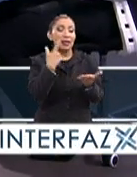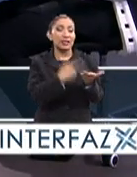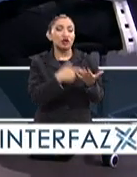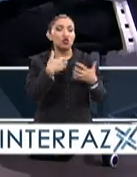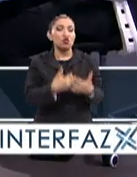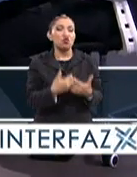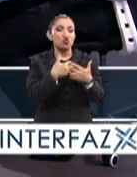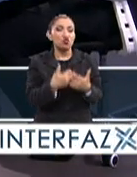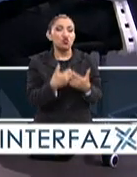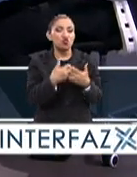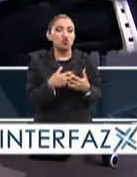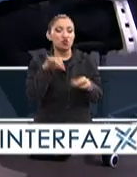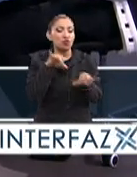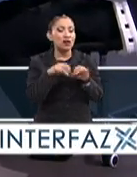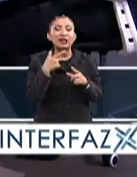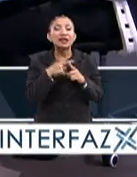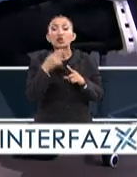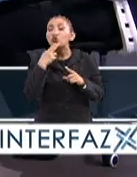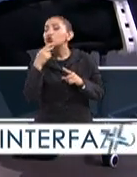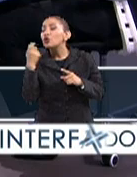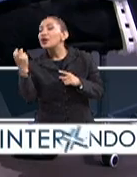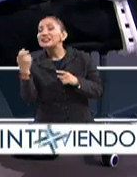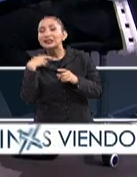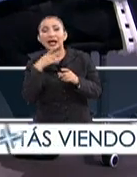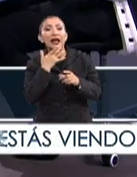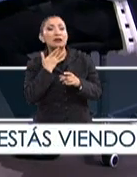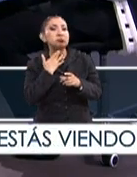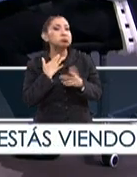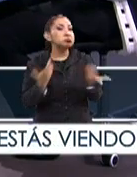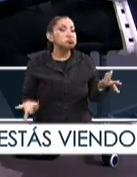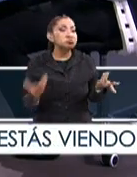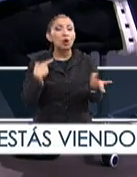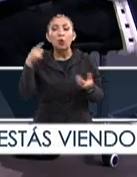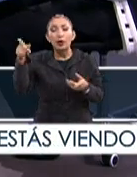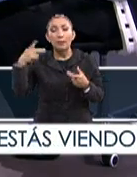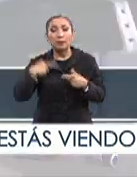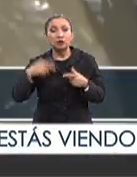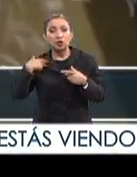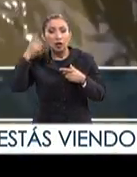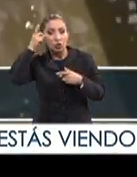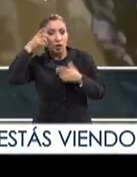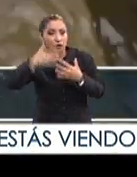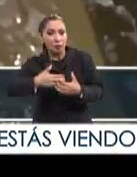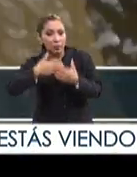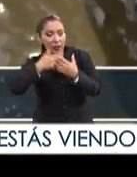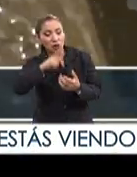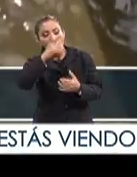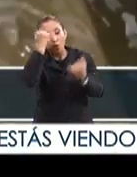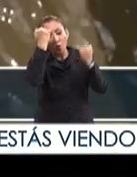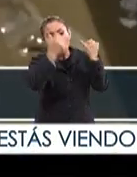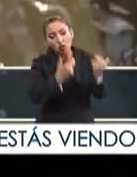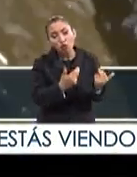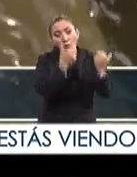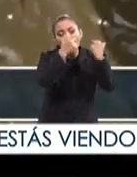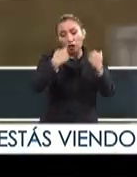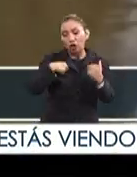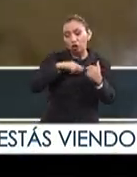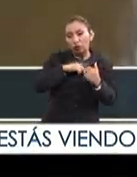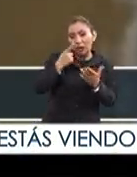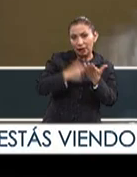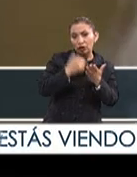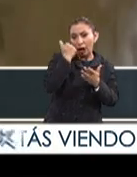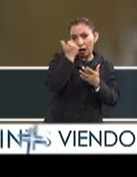les decía. Entonces, ¿quién puede ser usuario de esto? Pues algún inversionista mexicano, algún empresario, emprendedor, nuestros propios